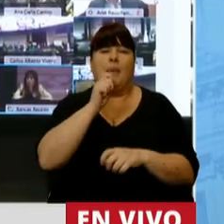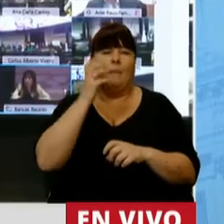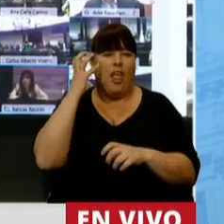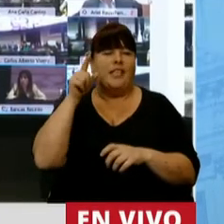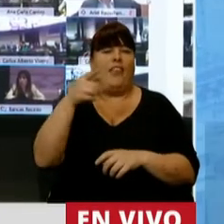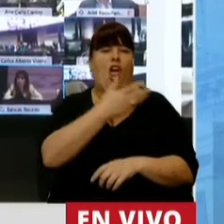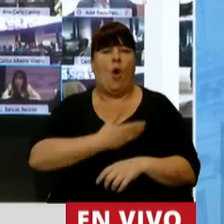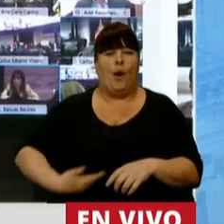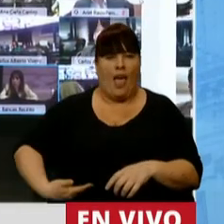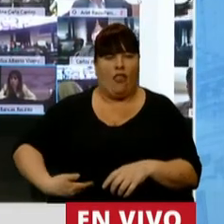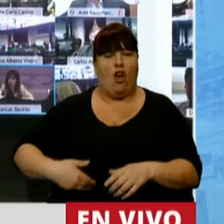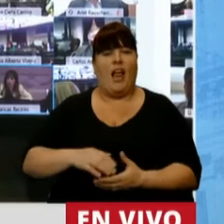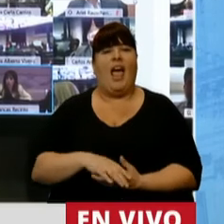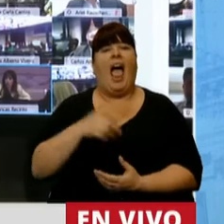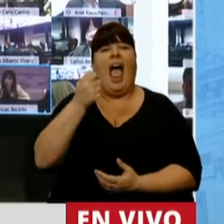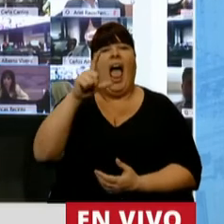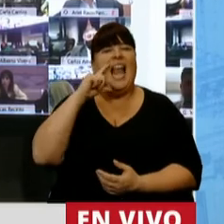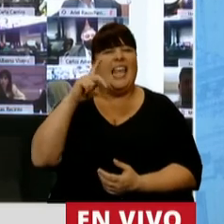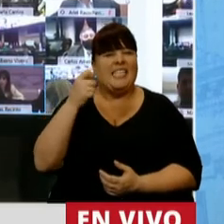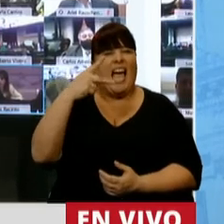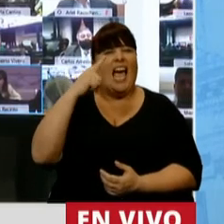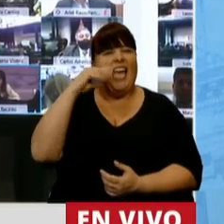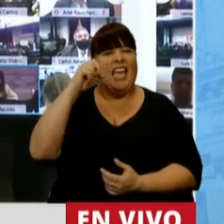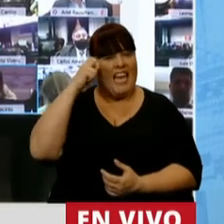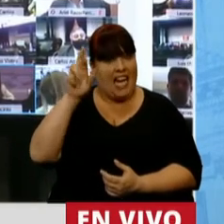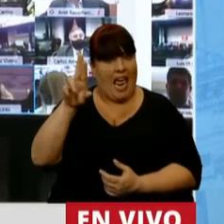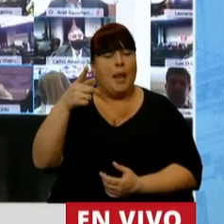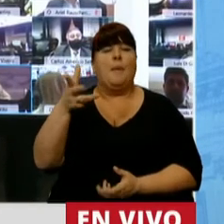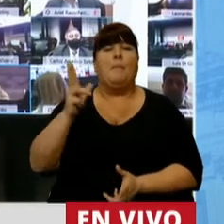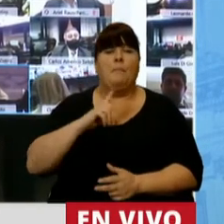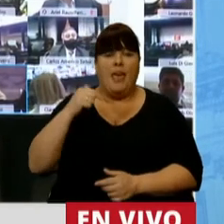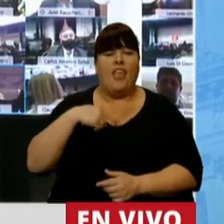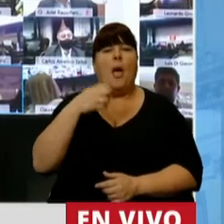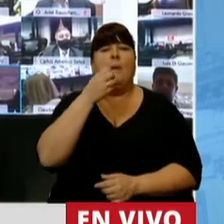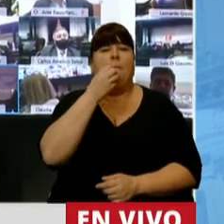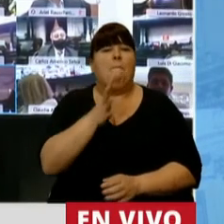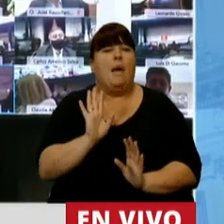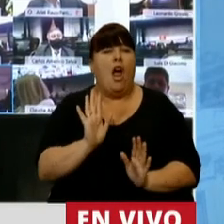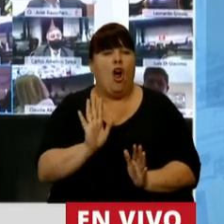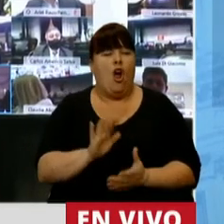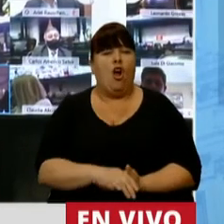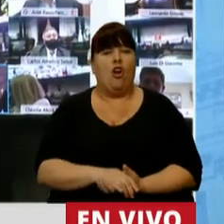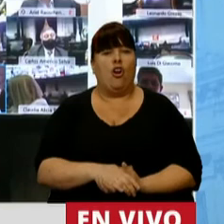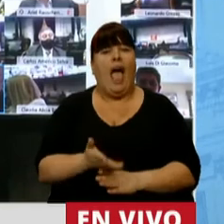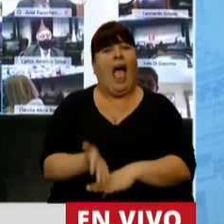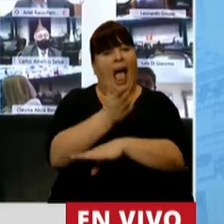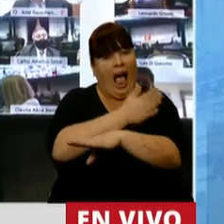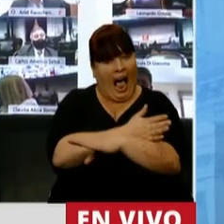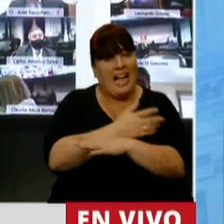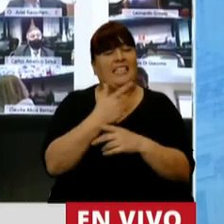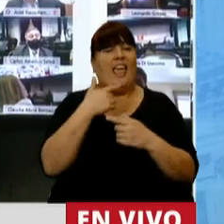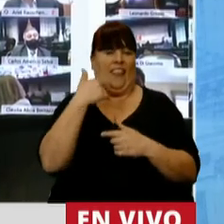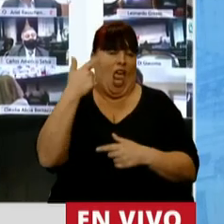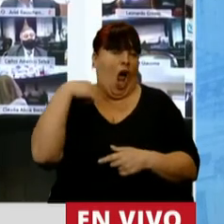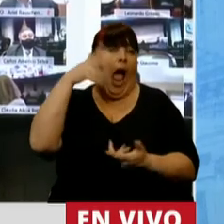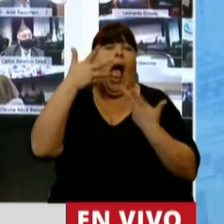de la gobernadora Alicia Kirchner, haciéndome saber que hubiera sido bueno que como previo a manifestar